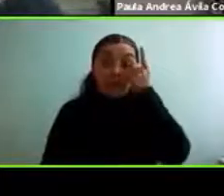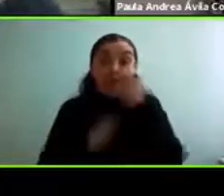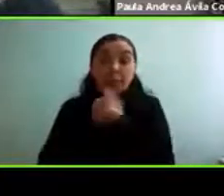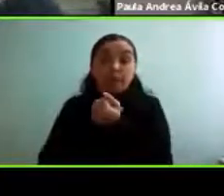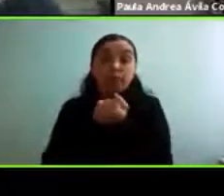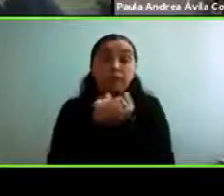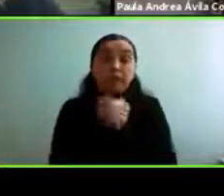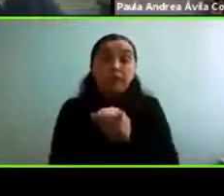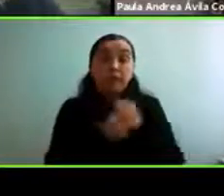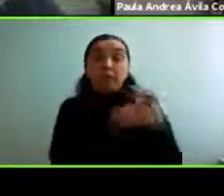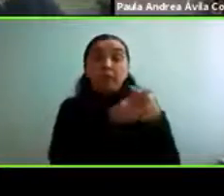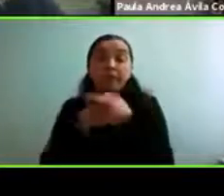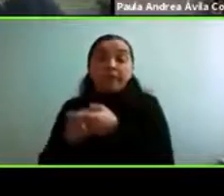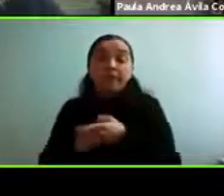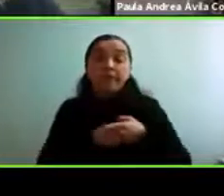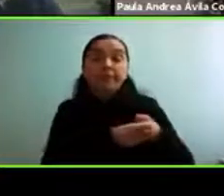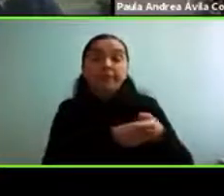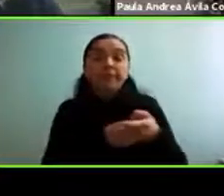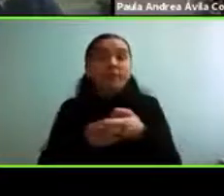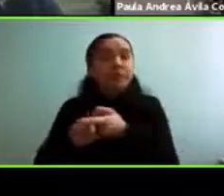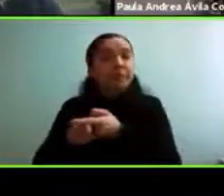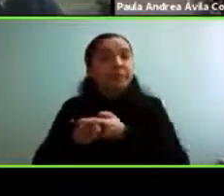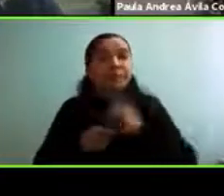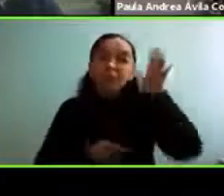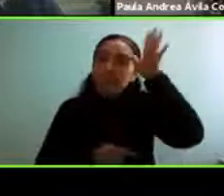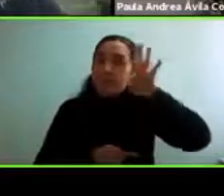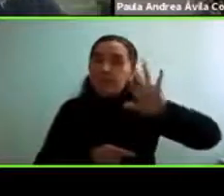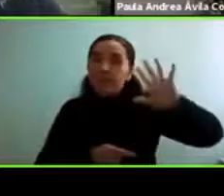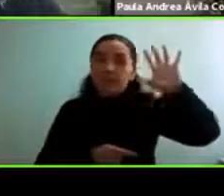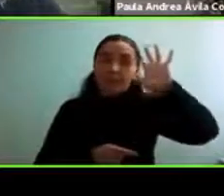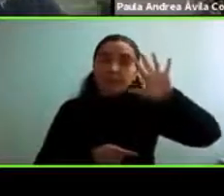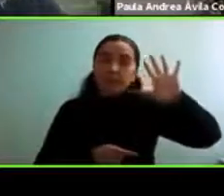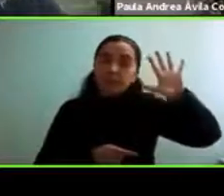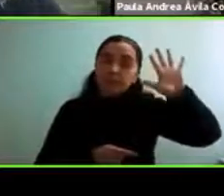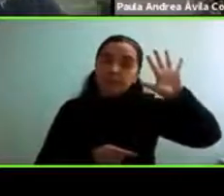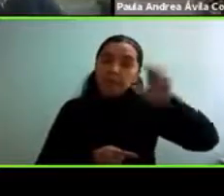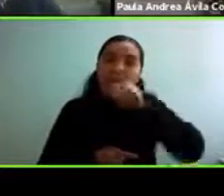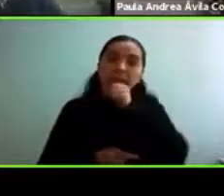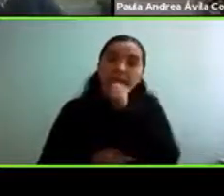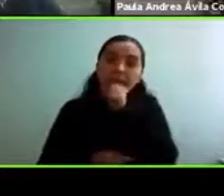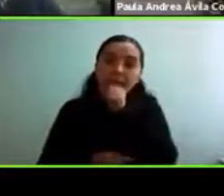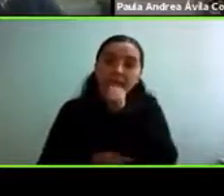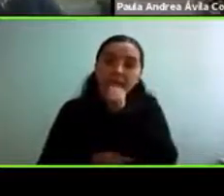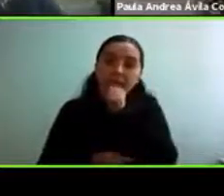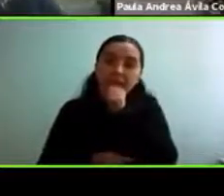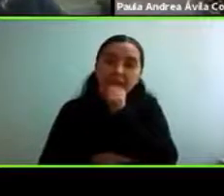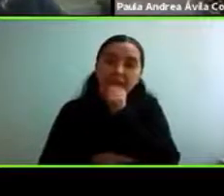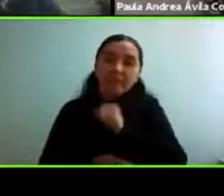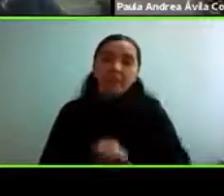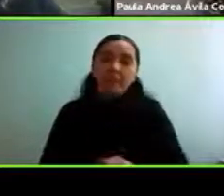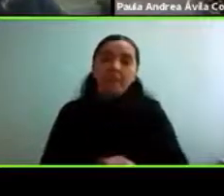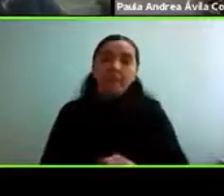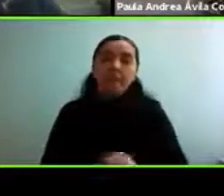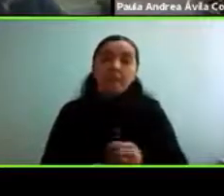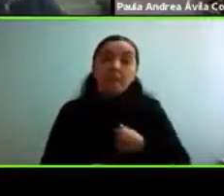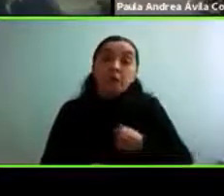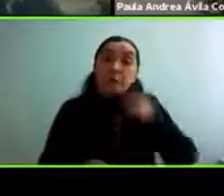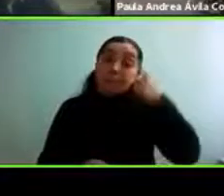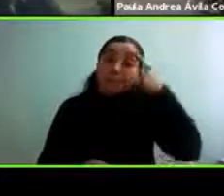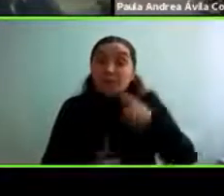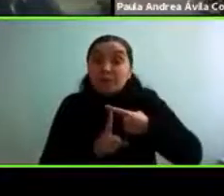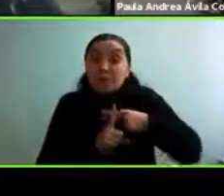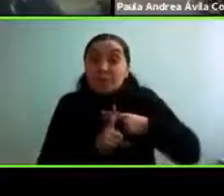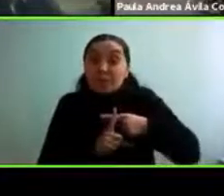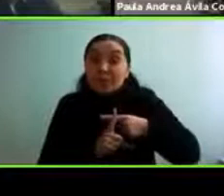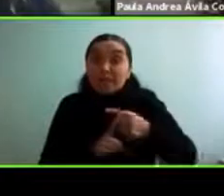socialmente este imaginario de la vejez espero que soy optimista espero que en eso